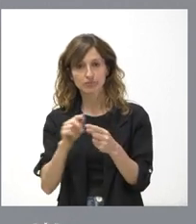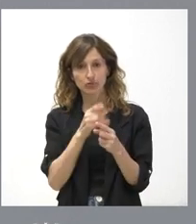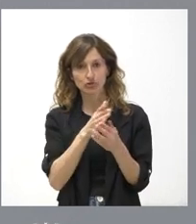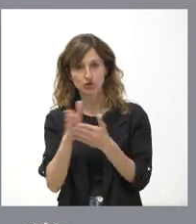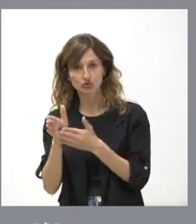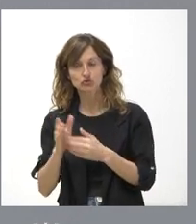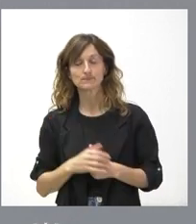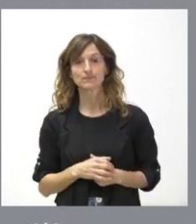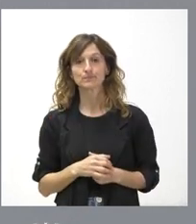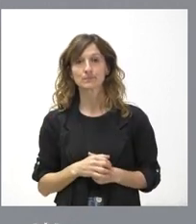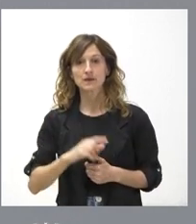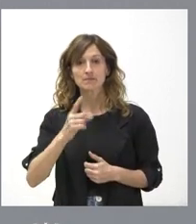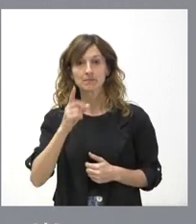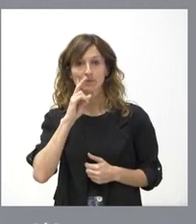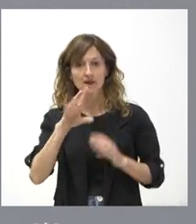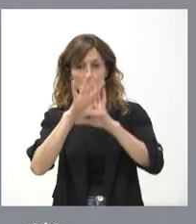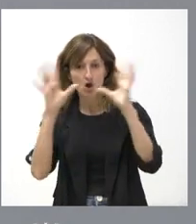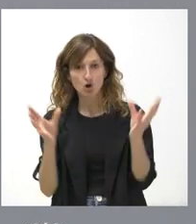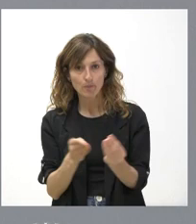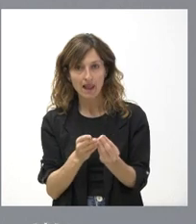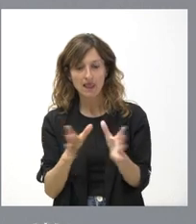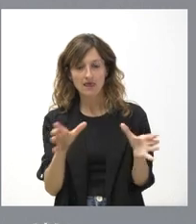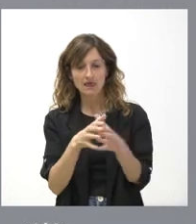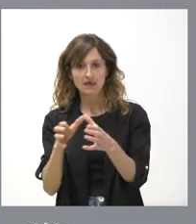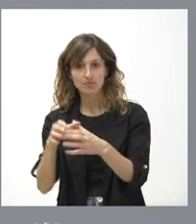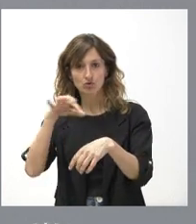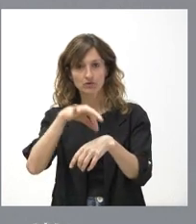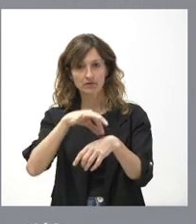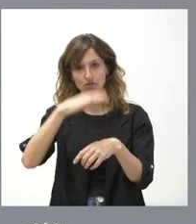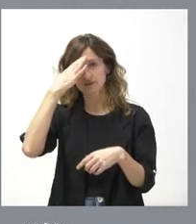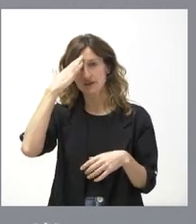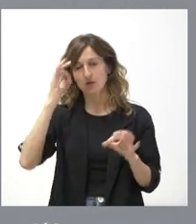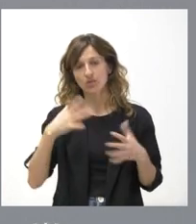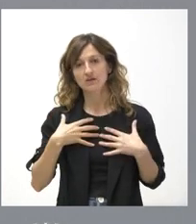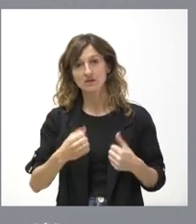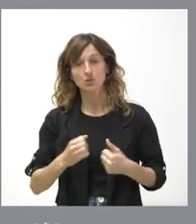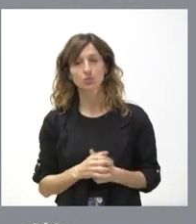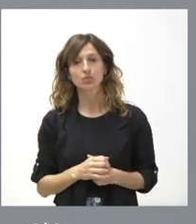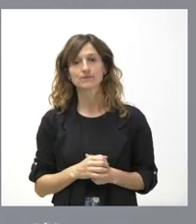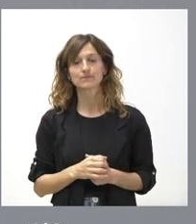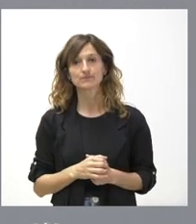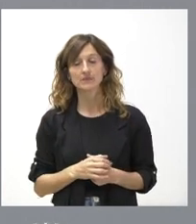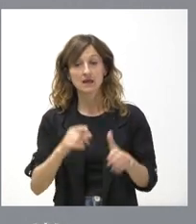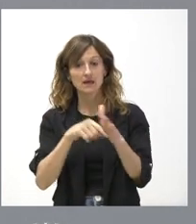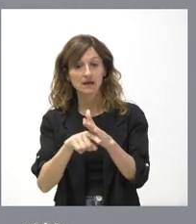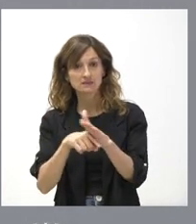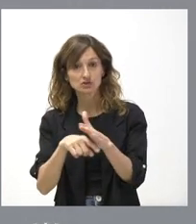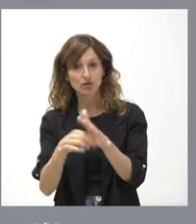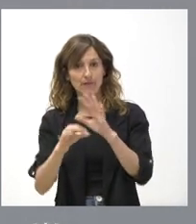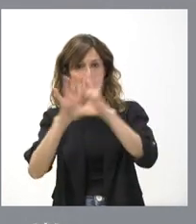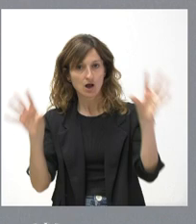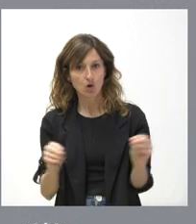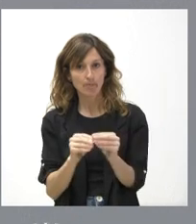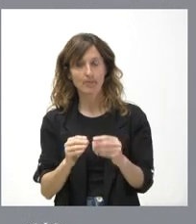hay que ver de forma global los equipos de los centros de salud y, por tanto, esa gestión tiene que ser global.